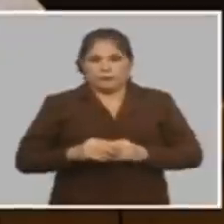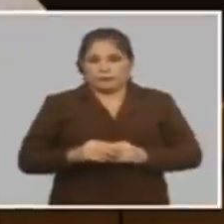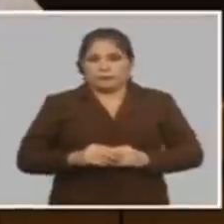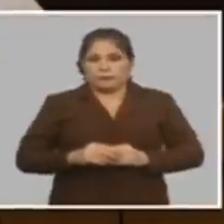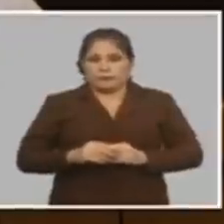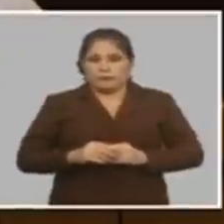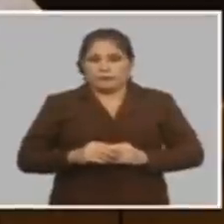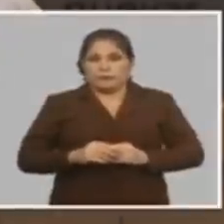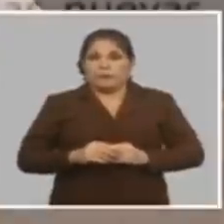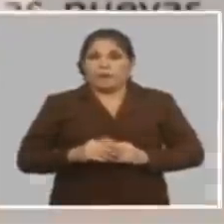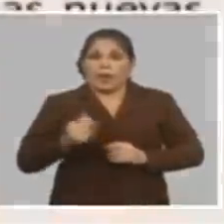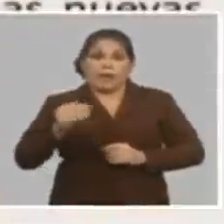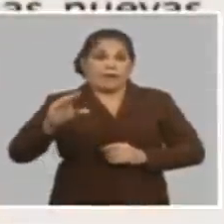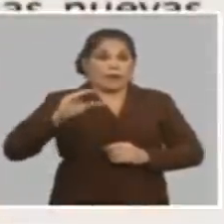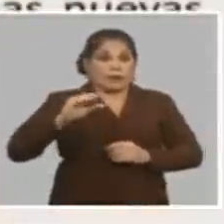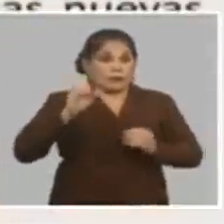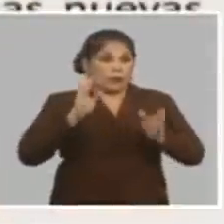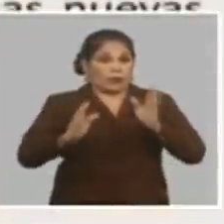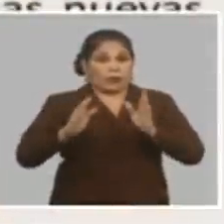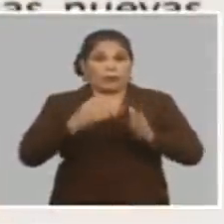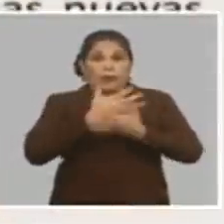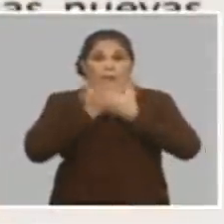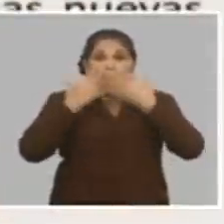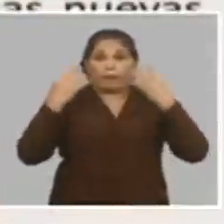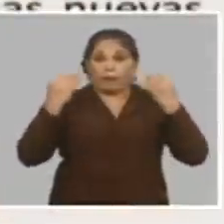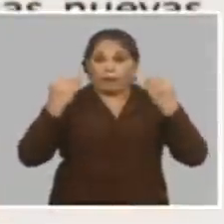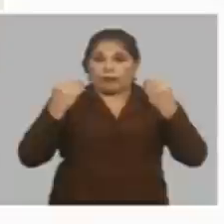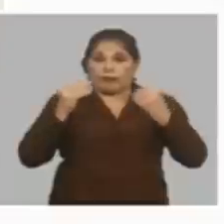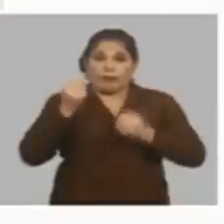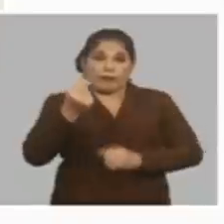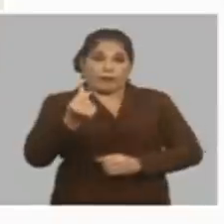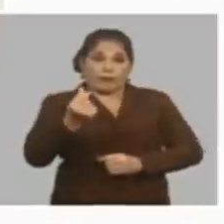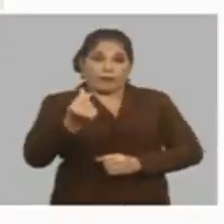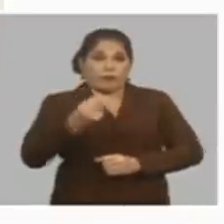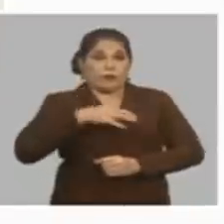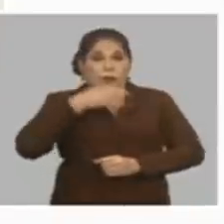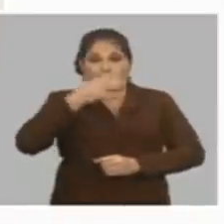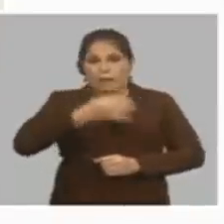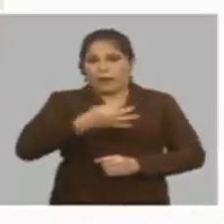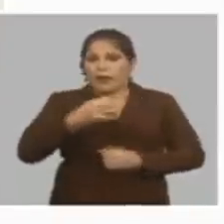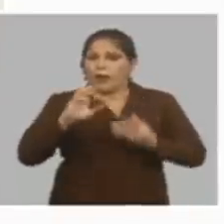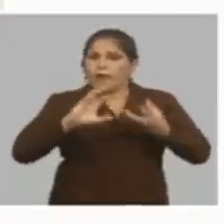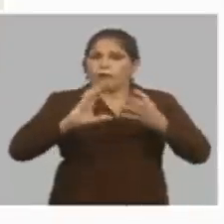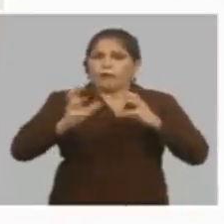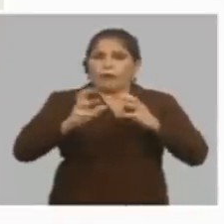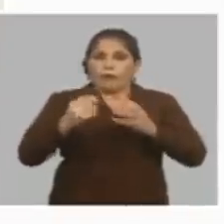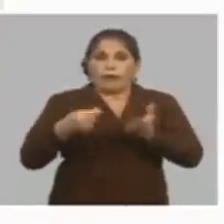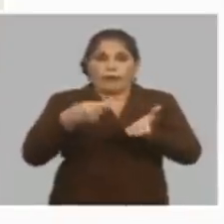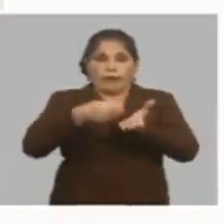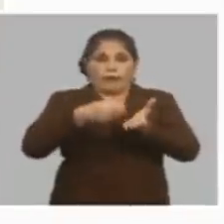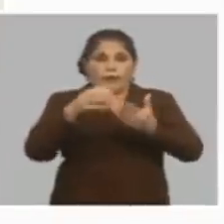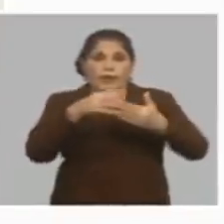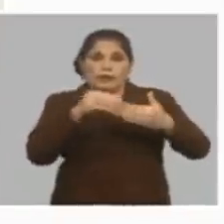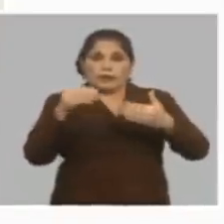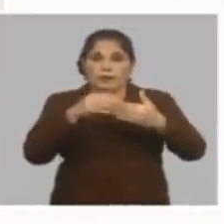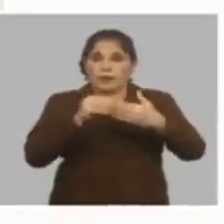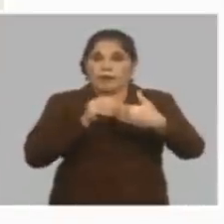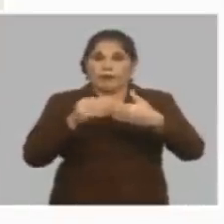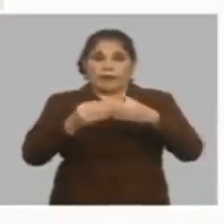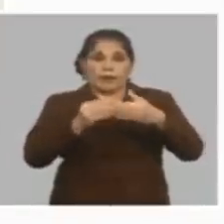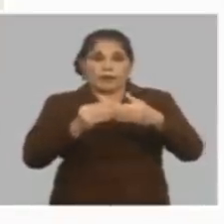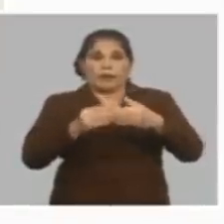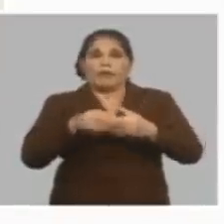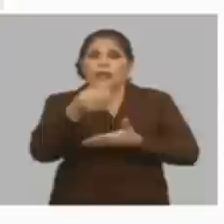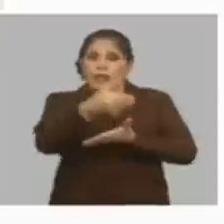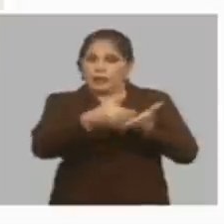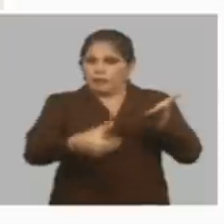hay financiamiento temporal de pérdida que ya me referí y hay mecanismo de asignación de divisas flexibles que también lo vi